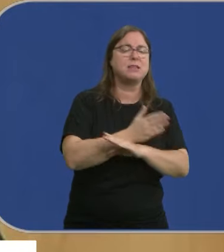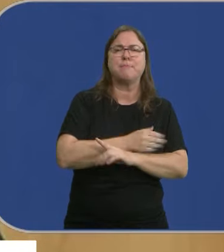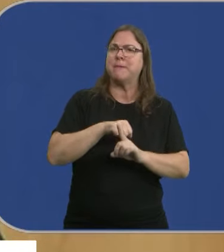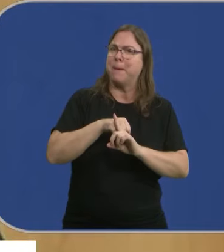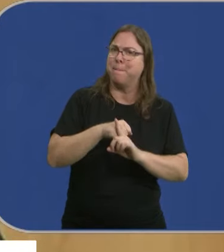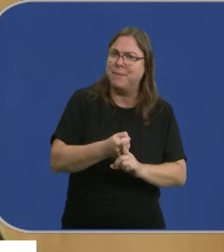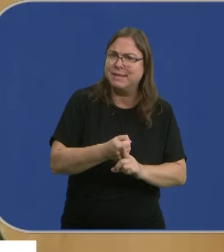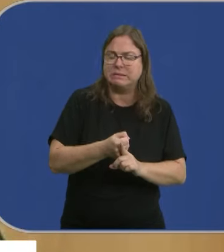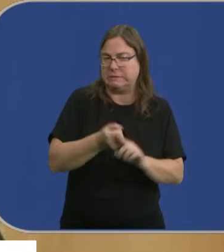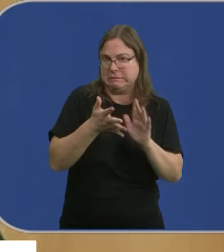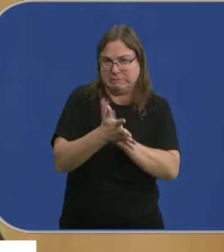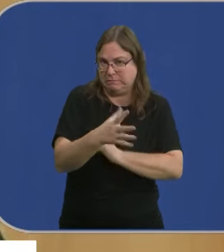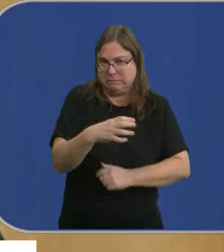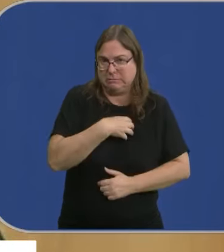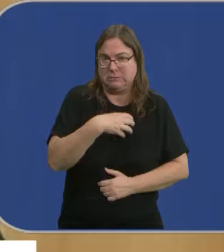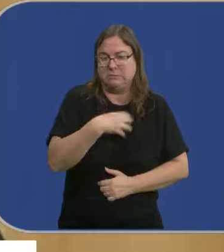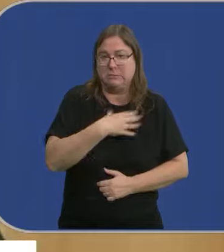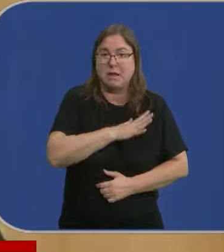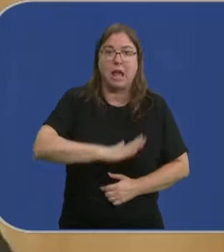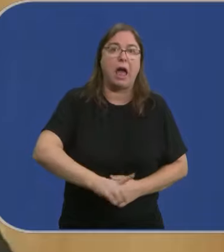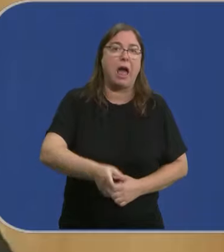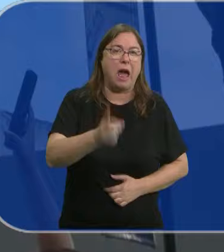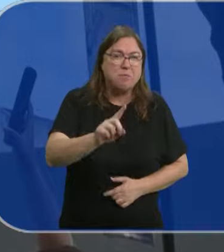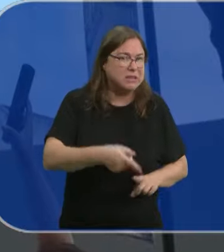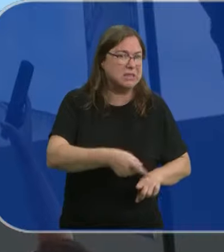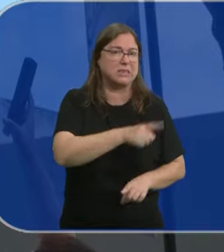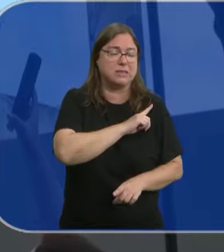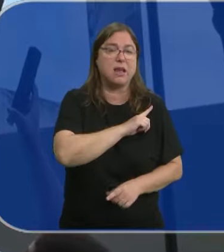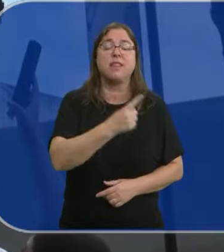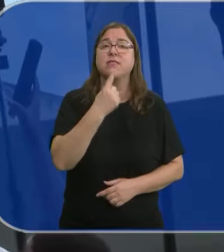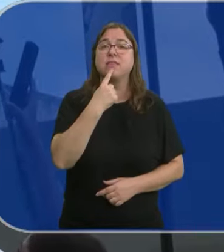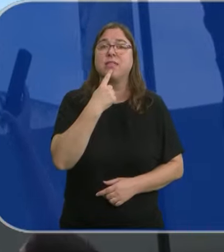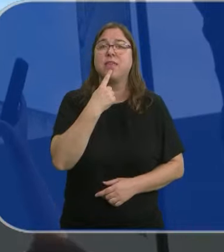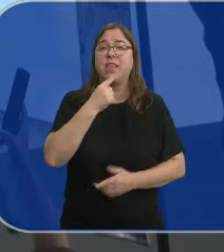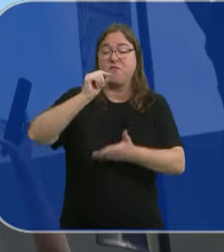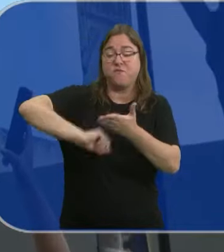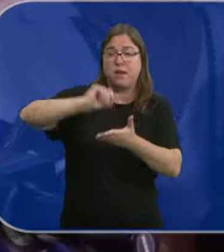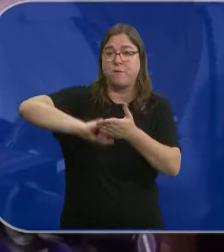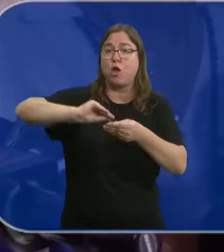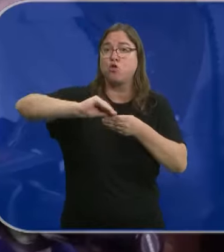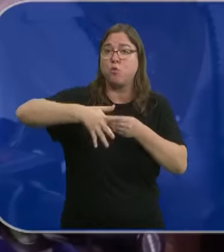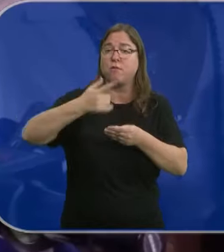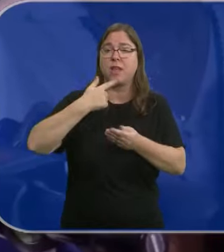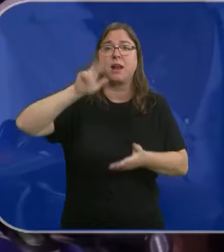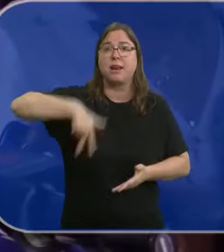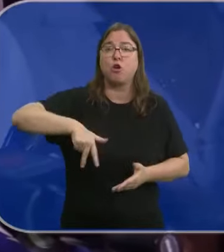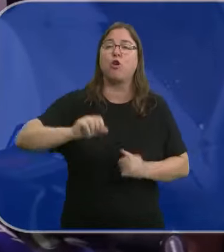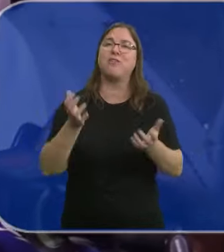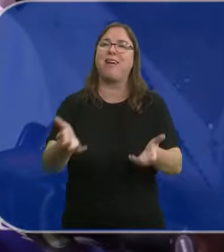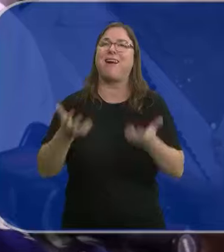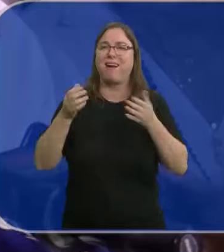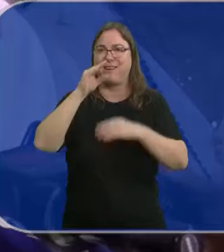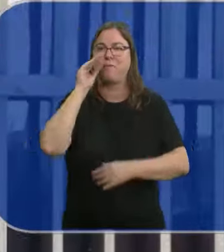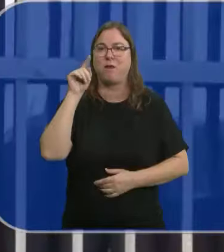Presiones inenarrables y de amenazas extremas. Se refiere a que le hicieron firmar un documento en el que reconoce la victoria